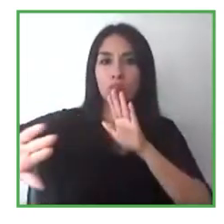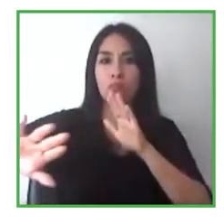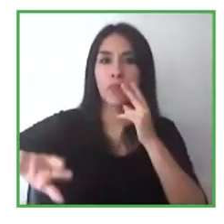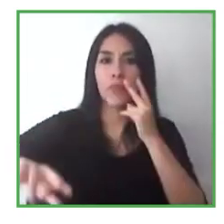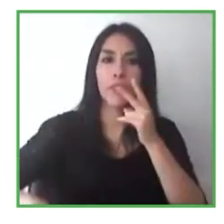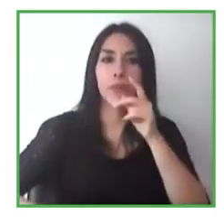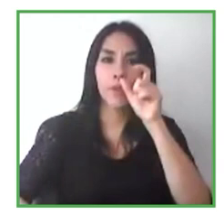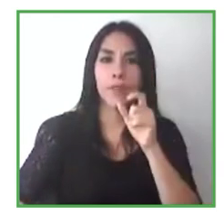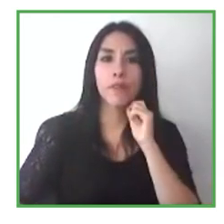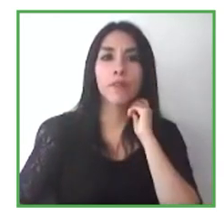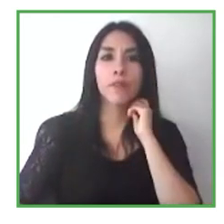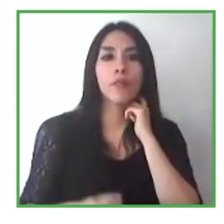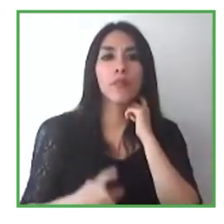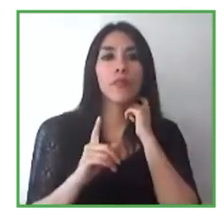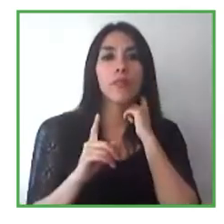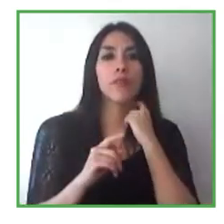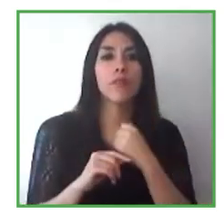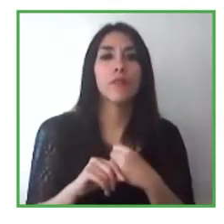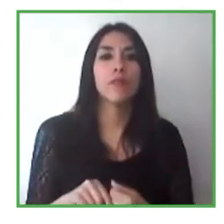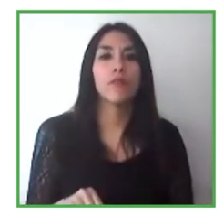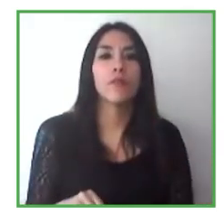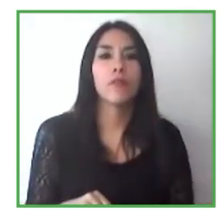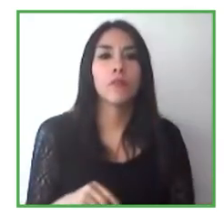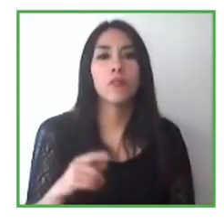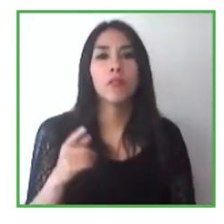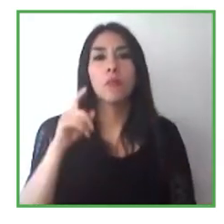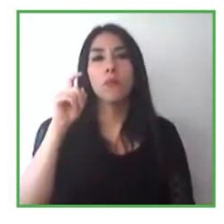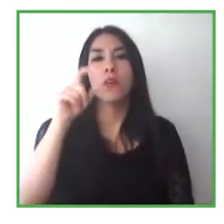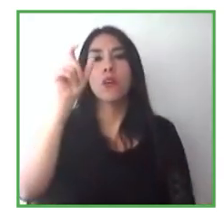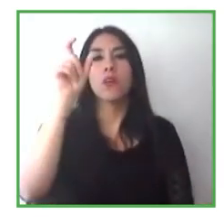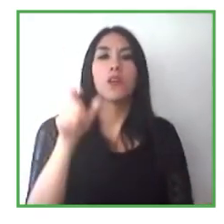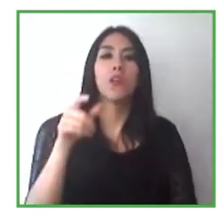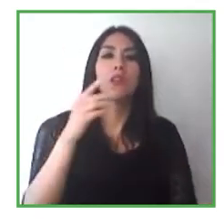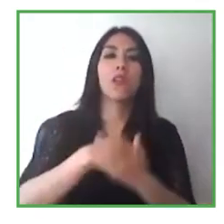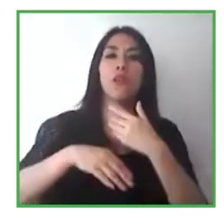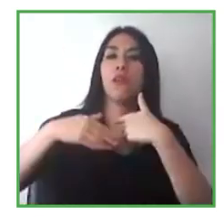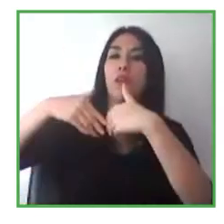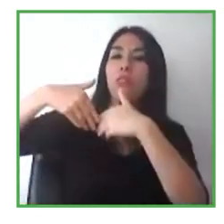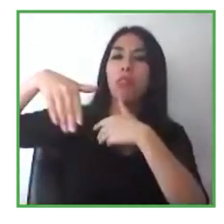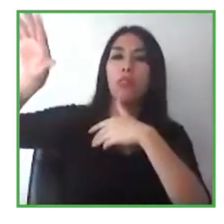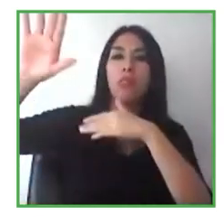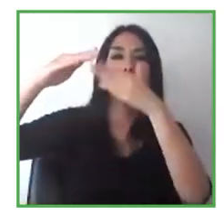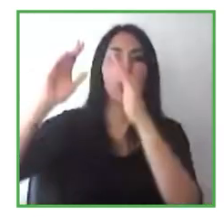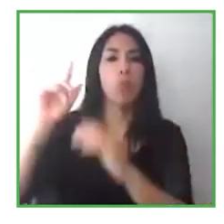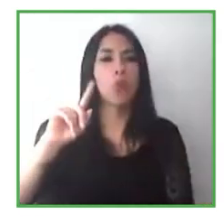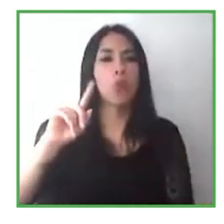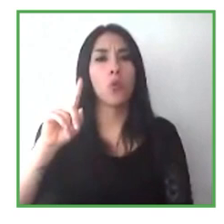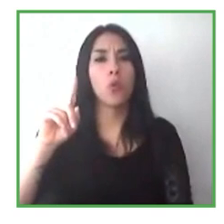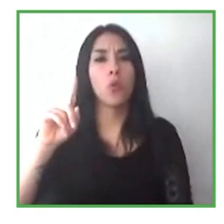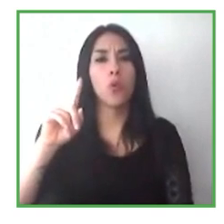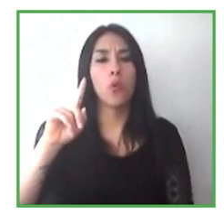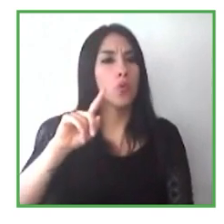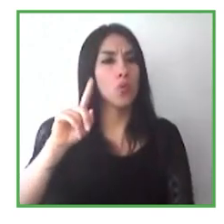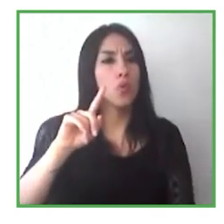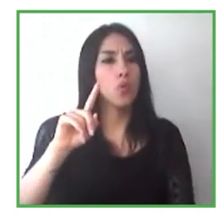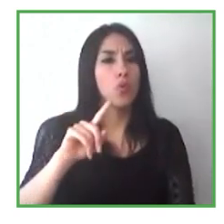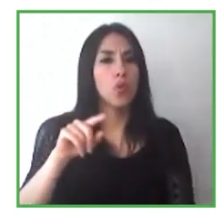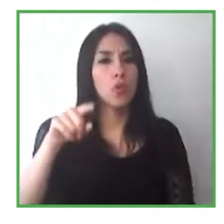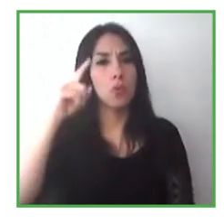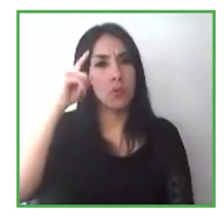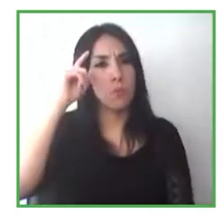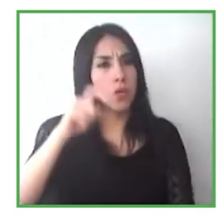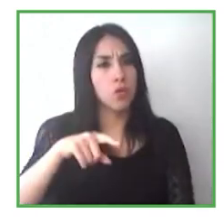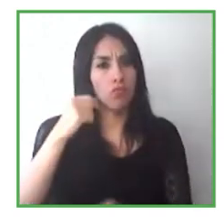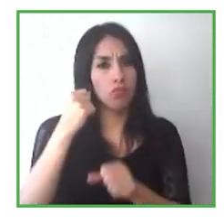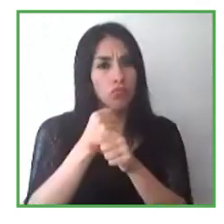que la persona tiene una discapacidad. Todos, sin importar la discapacidad, preferimos trabajar desde el hogar. No, eso no es verdad, ¿cierto? Como Jessica dijo,